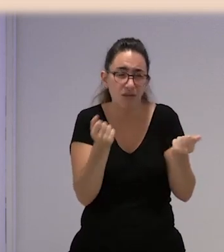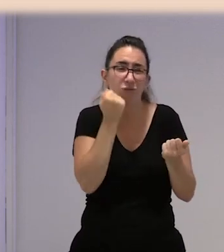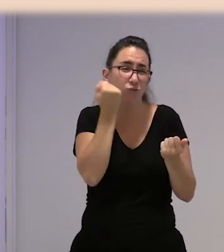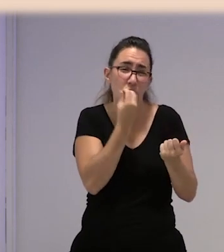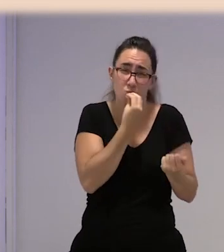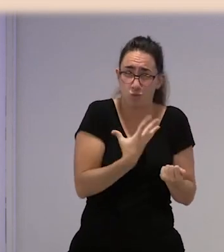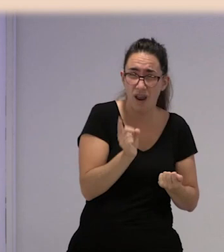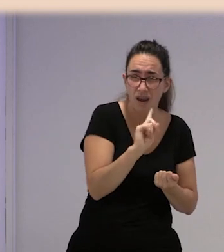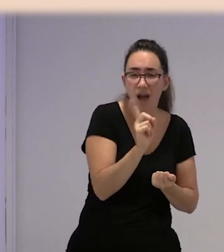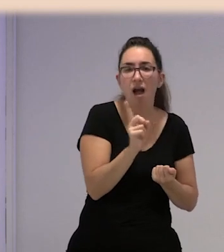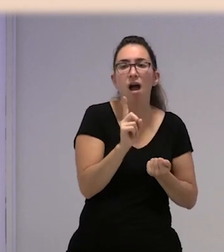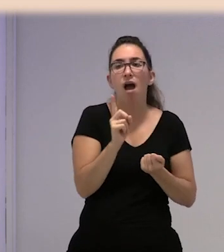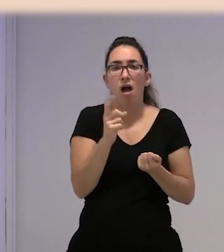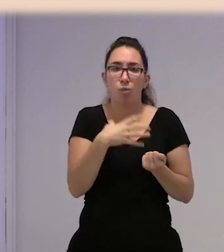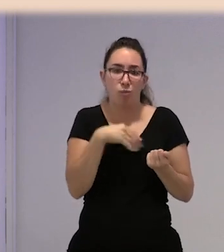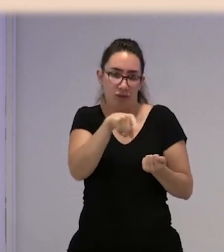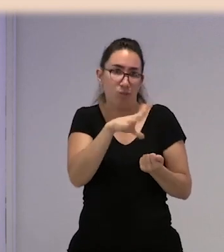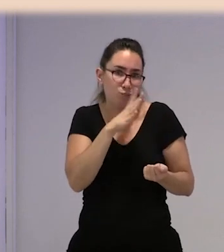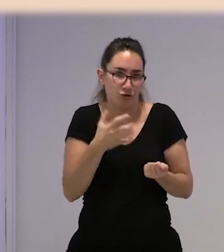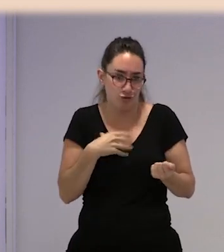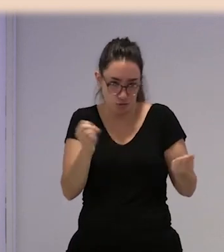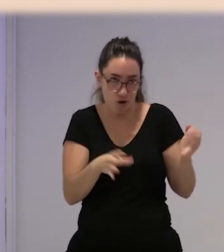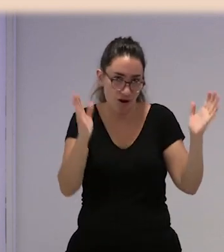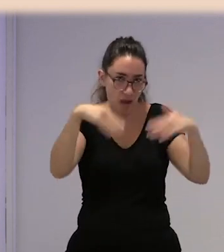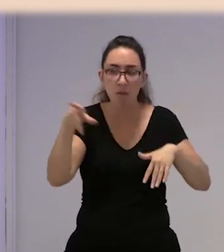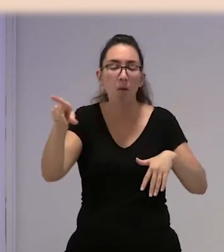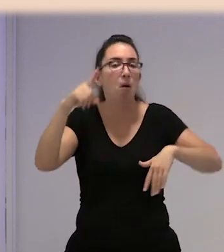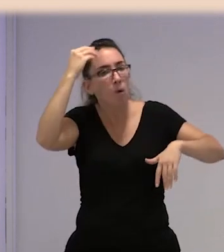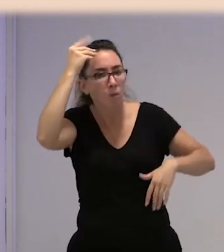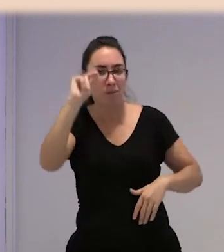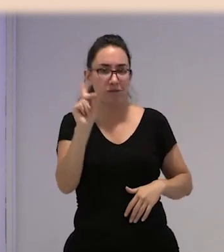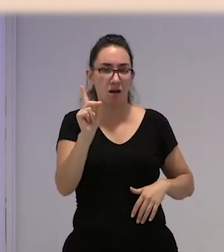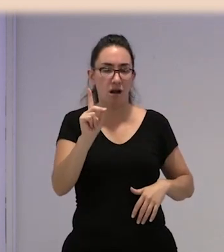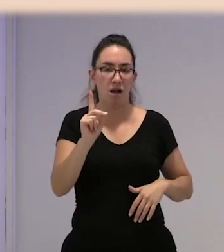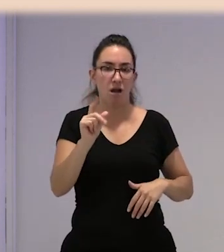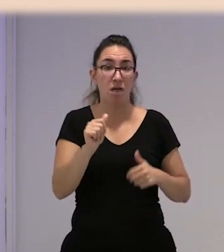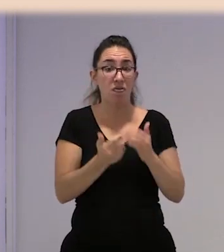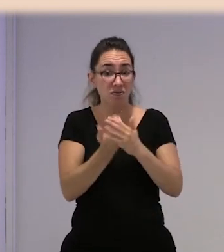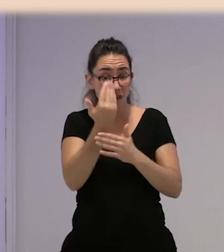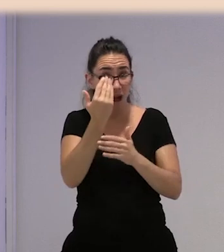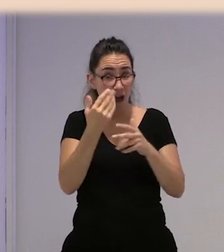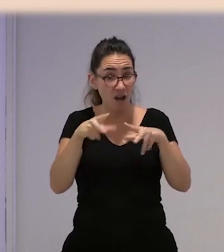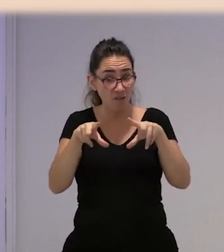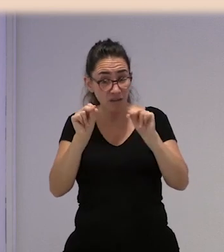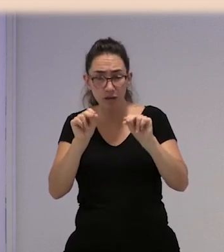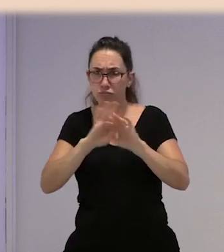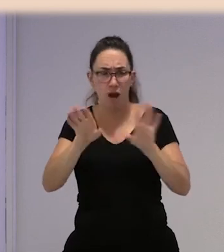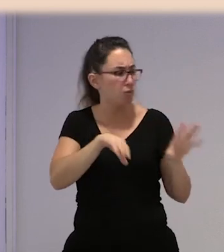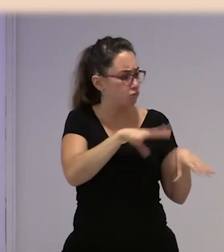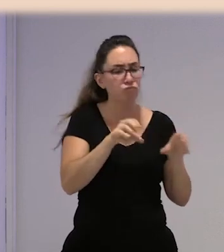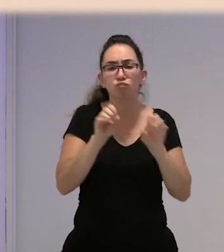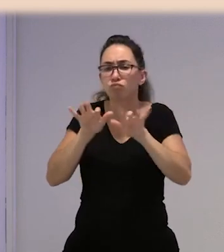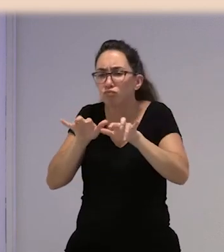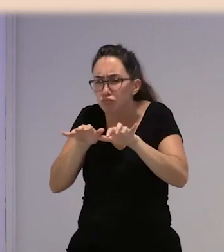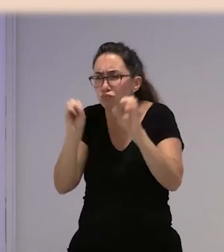buena, ¿no? Sin embargo, no tienen eso en cuenta nunca. Y ahora pues al final del día, lo que hacen con estos datos al ordenador, te sacan una